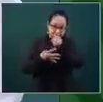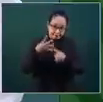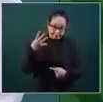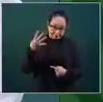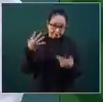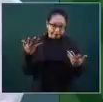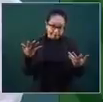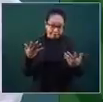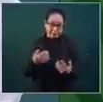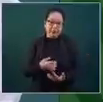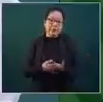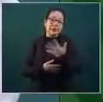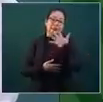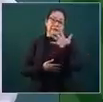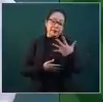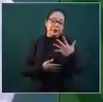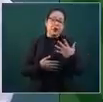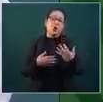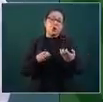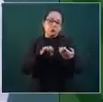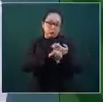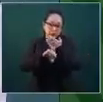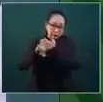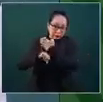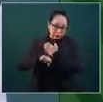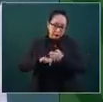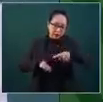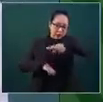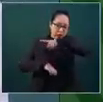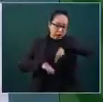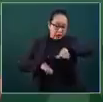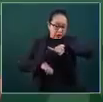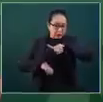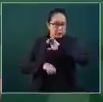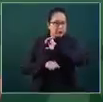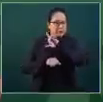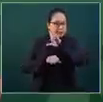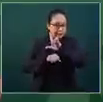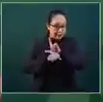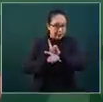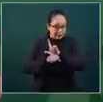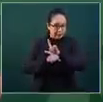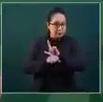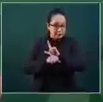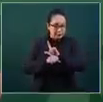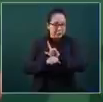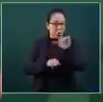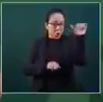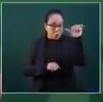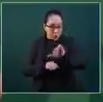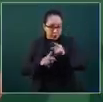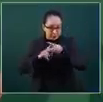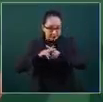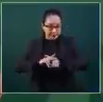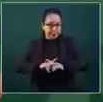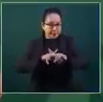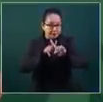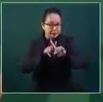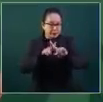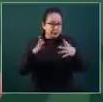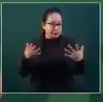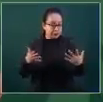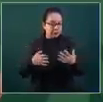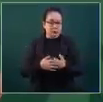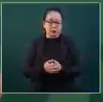cinco estados van a tener un tratamiento especial que inicia hoy. Por ejemplo,